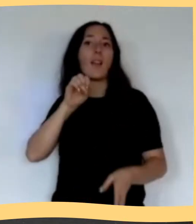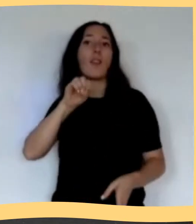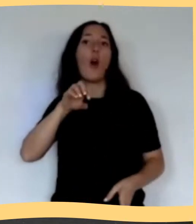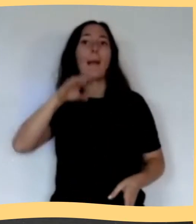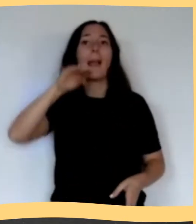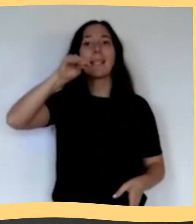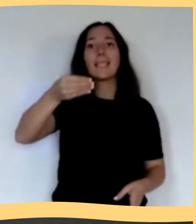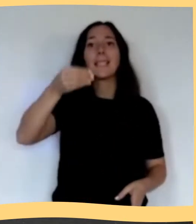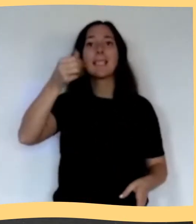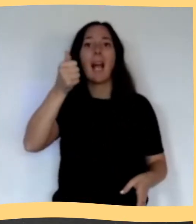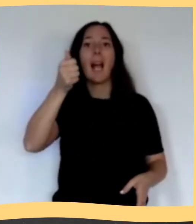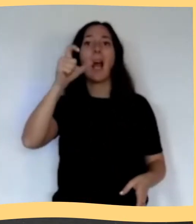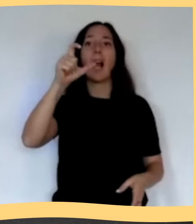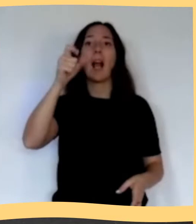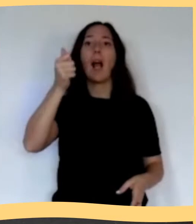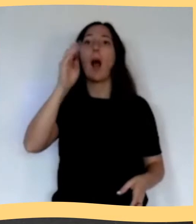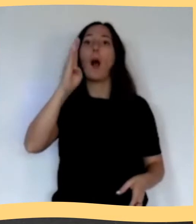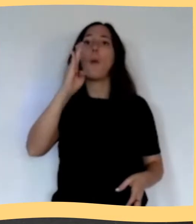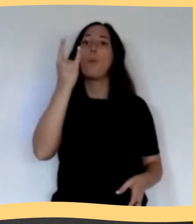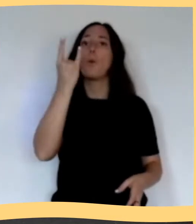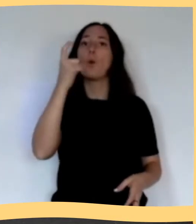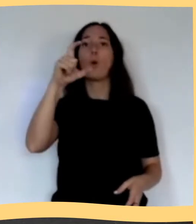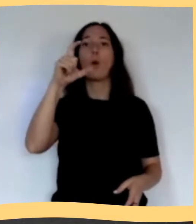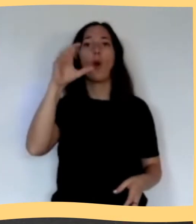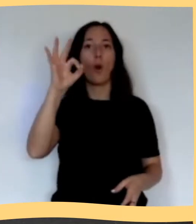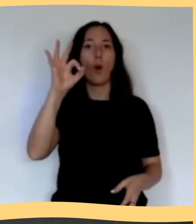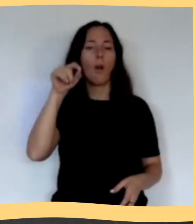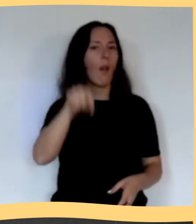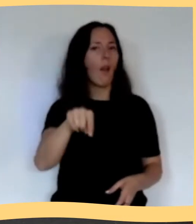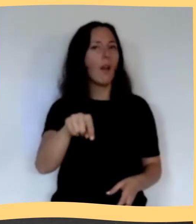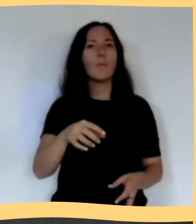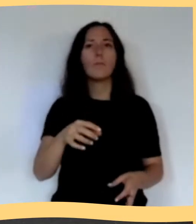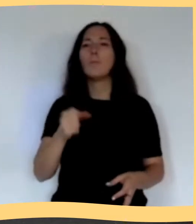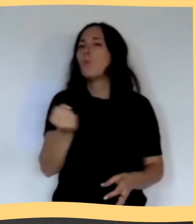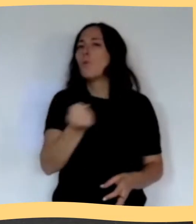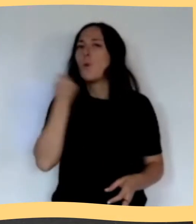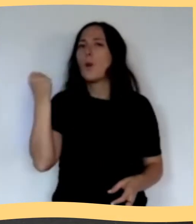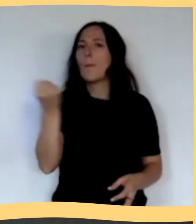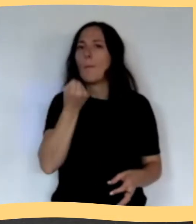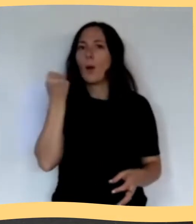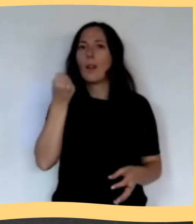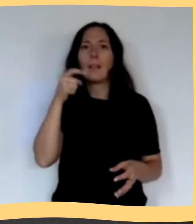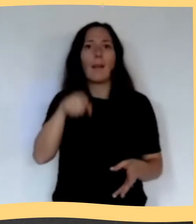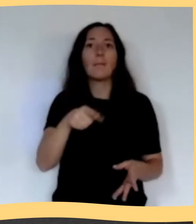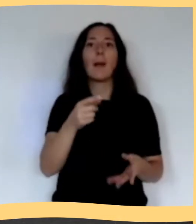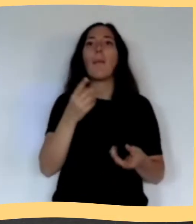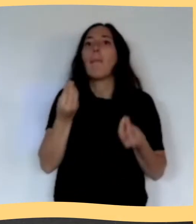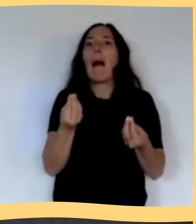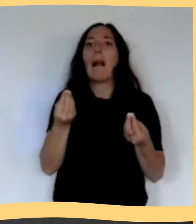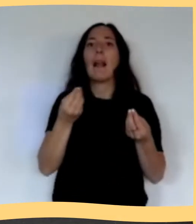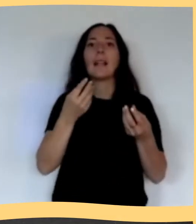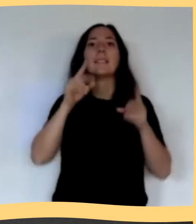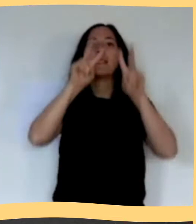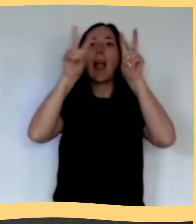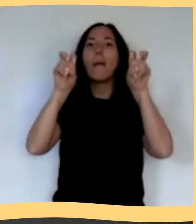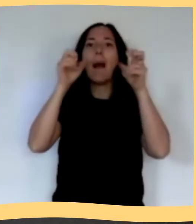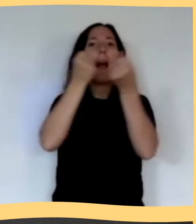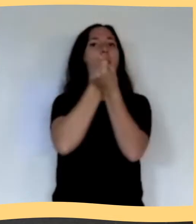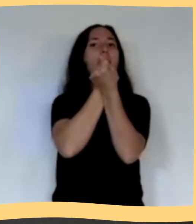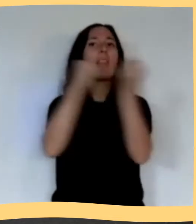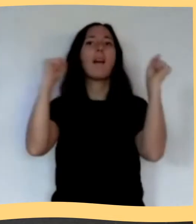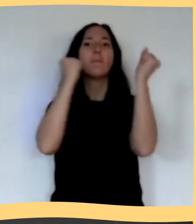contienda se conoció bajo el nombre de Batalla de Chacabuco y forma parte de toda la lucha independentista.